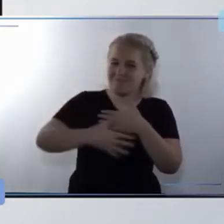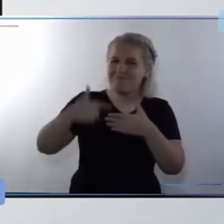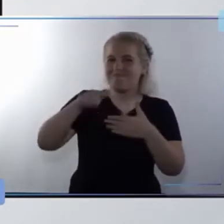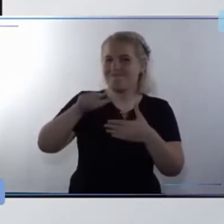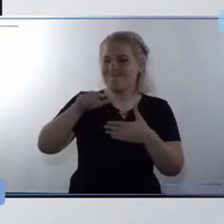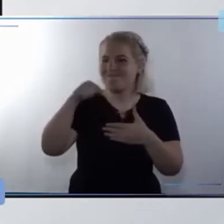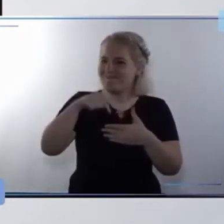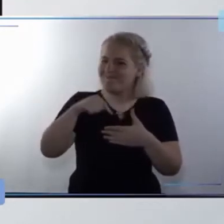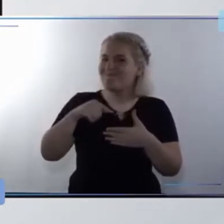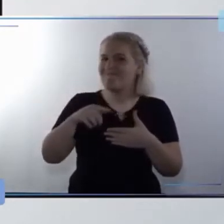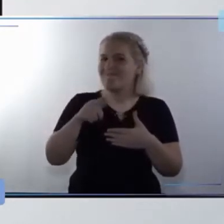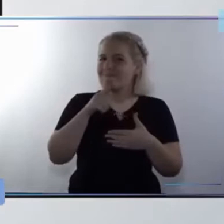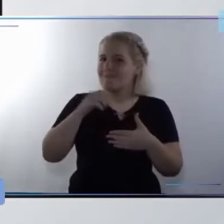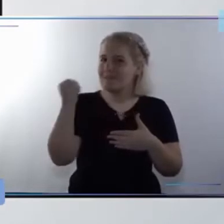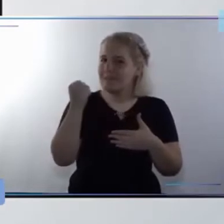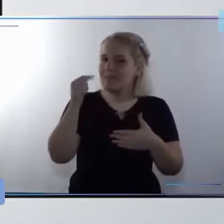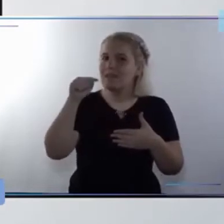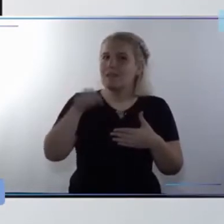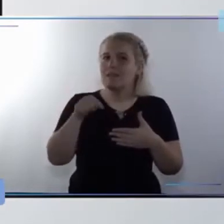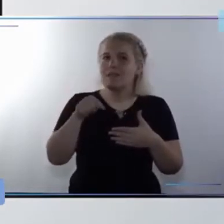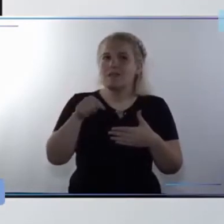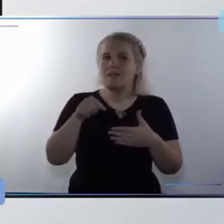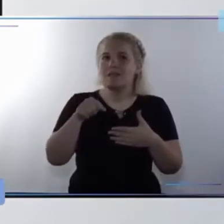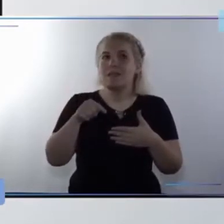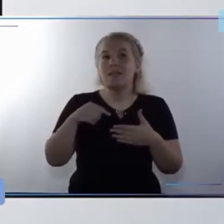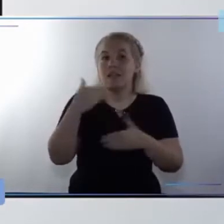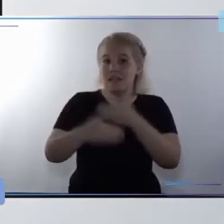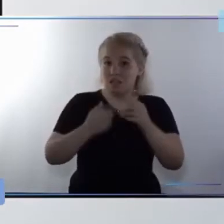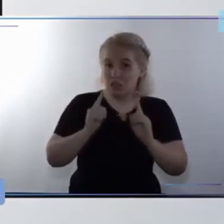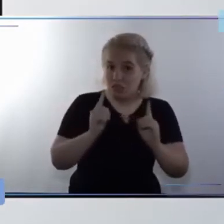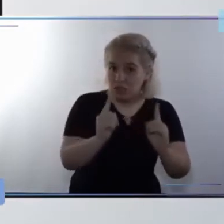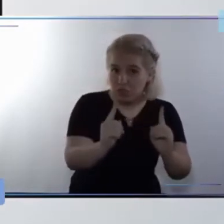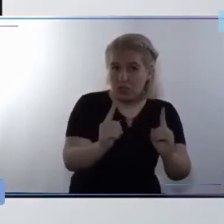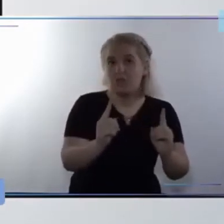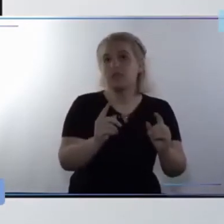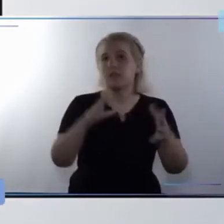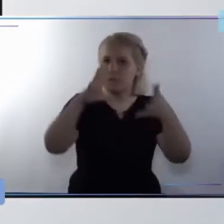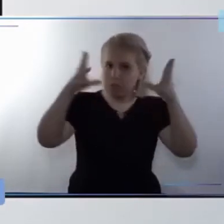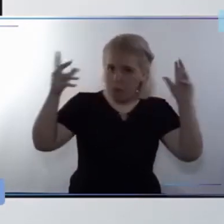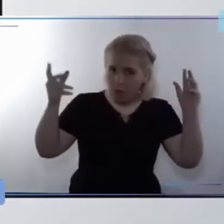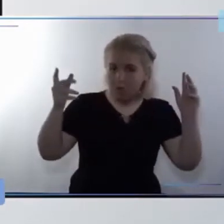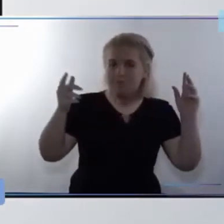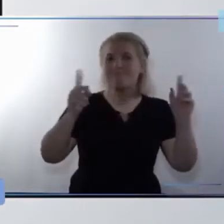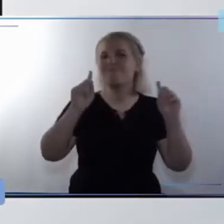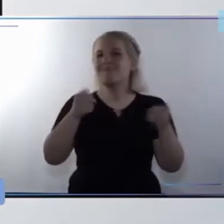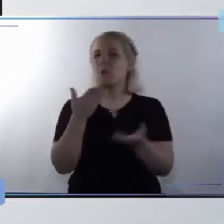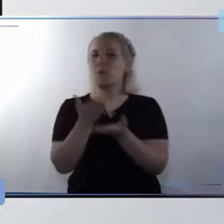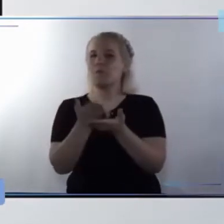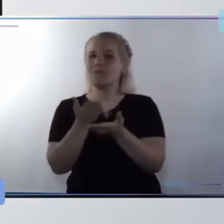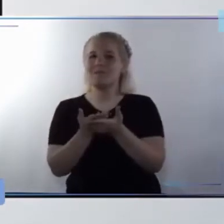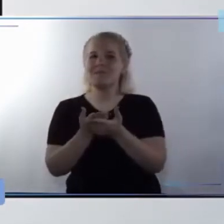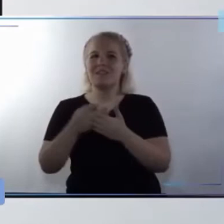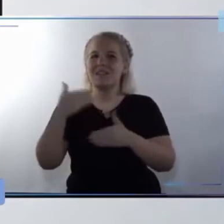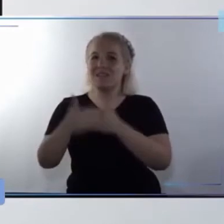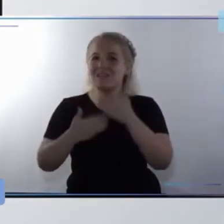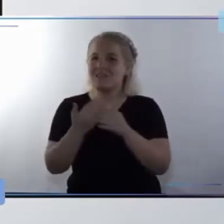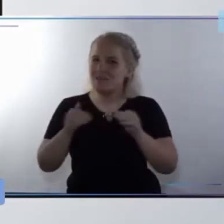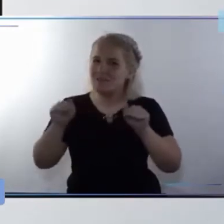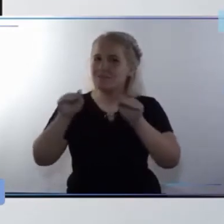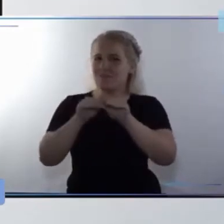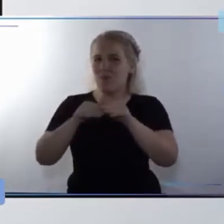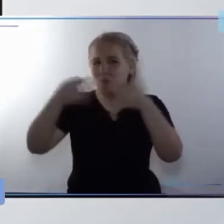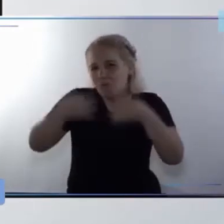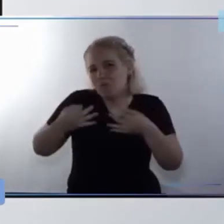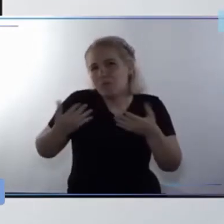importante, además del desarrollo sostenible y ecológico, plantear un desarrollo igualitario y justo.